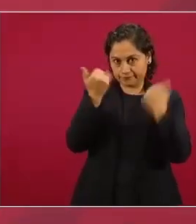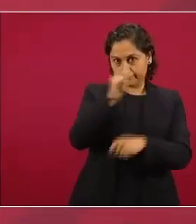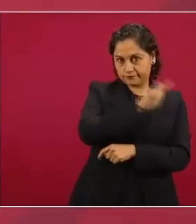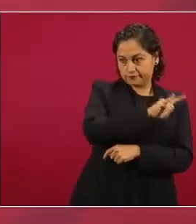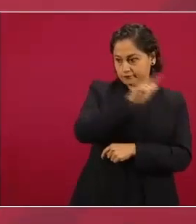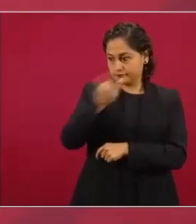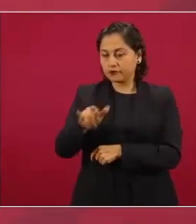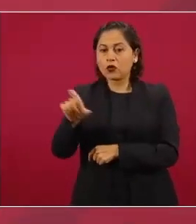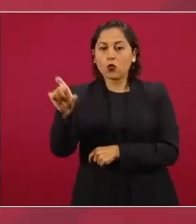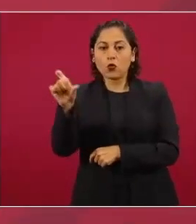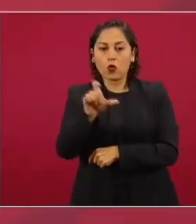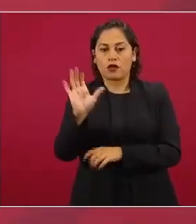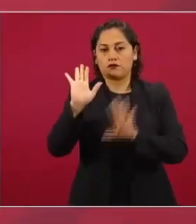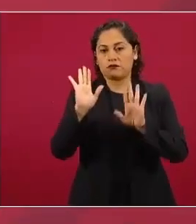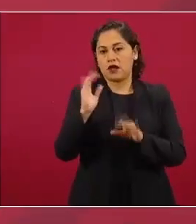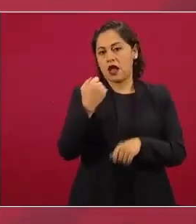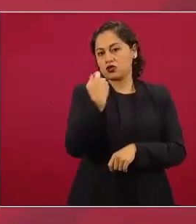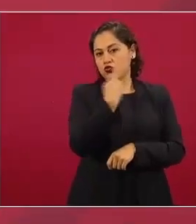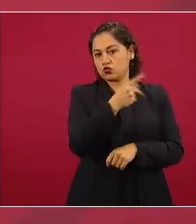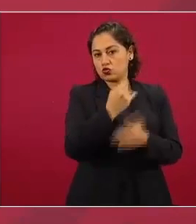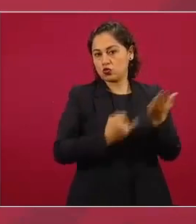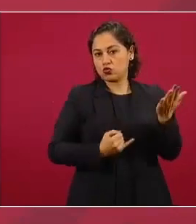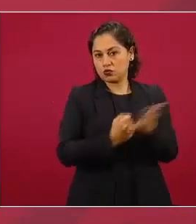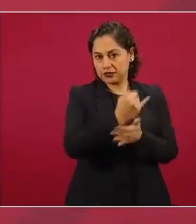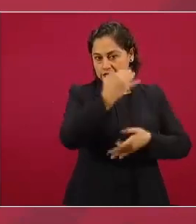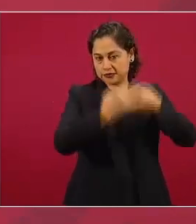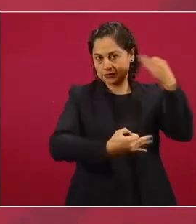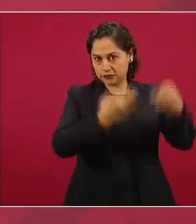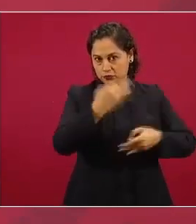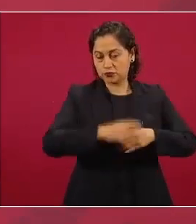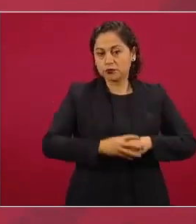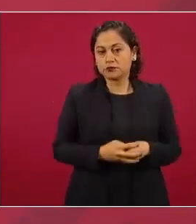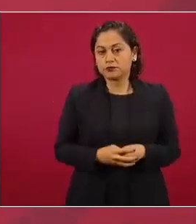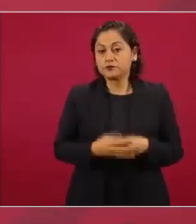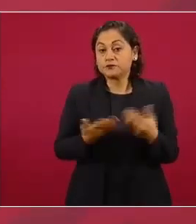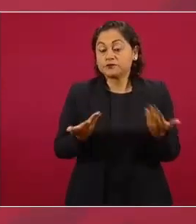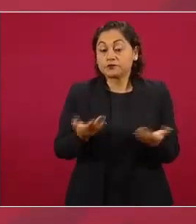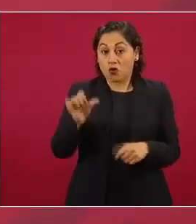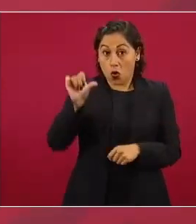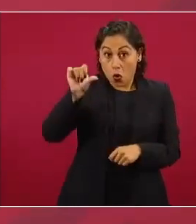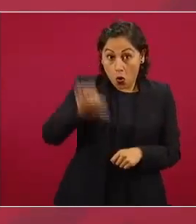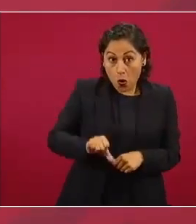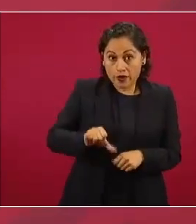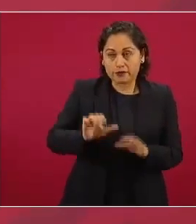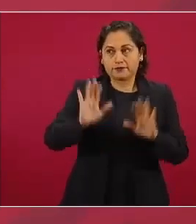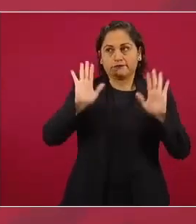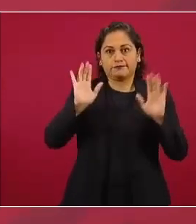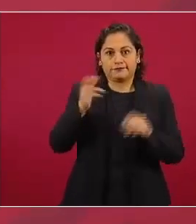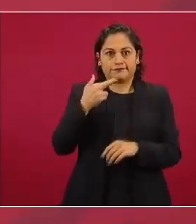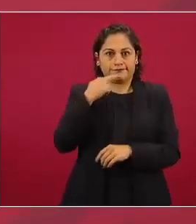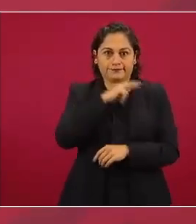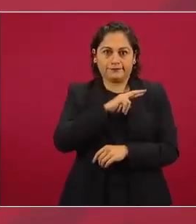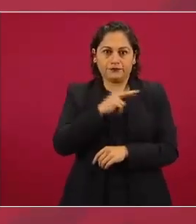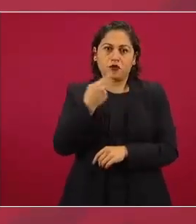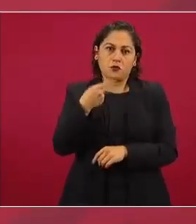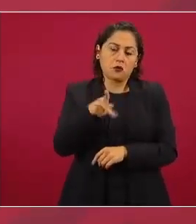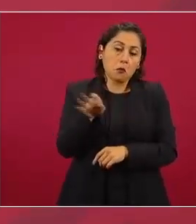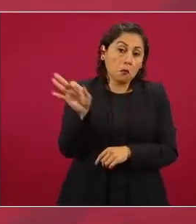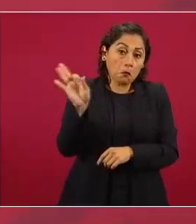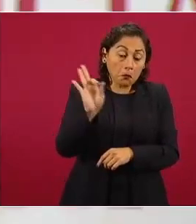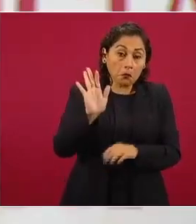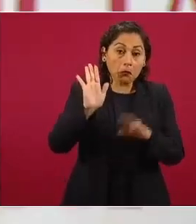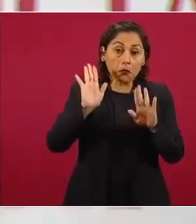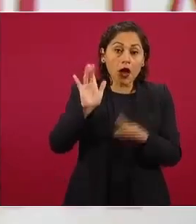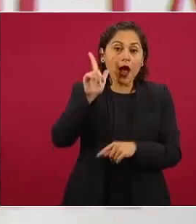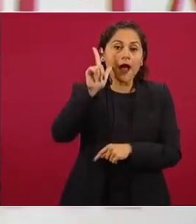dependerá de lo que resuelva la juez hoy se me haría muy rápido pero podría ser no lo descarto ya a partir